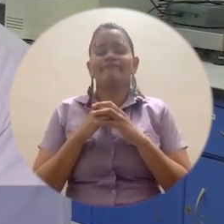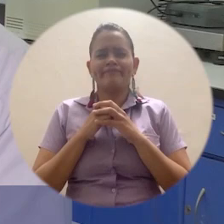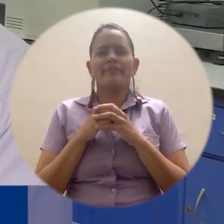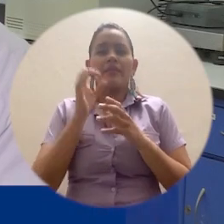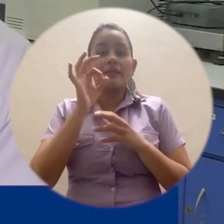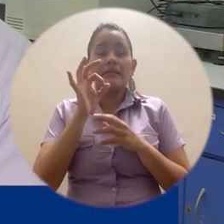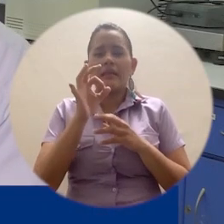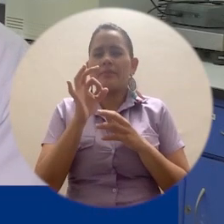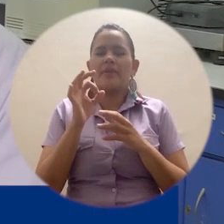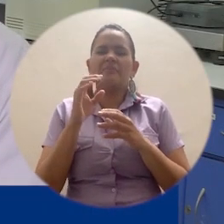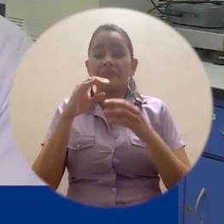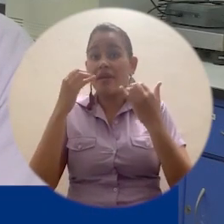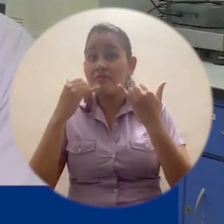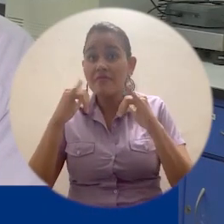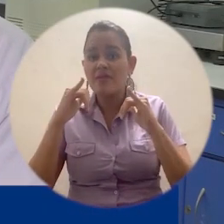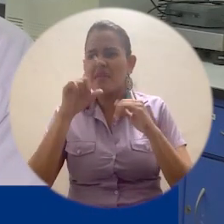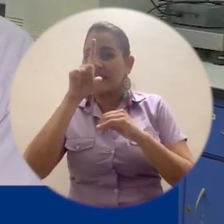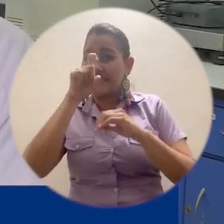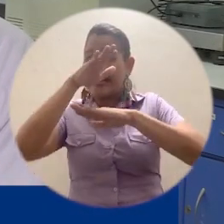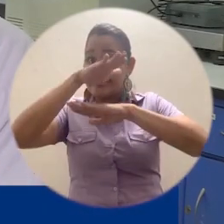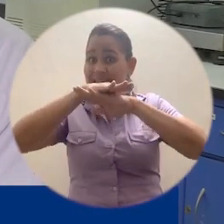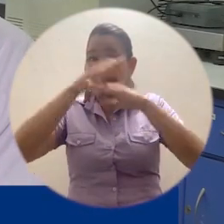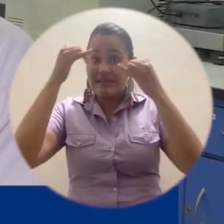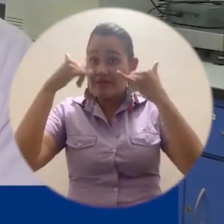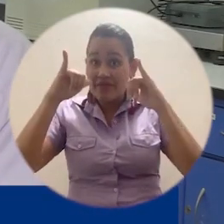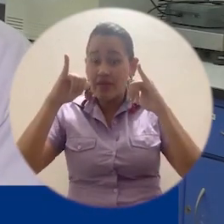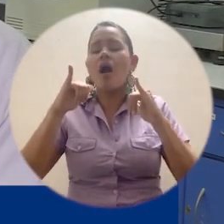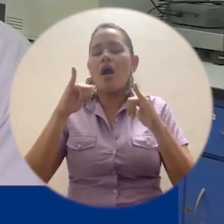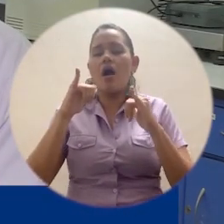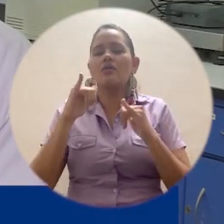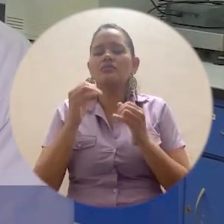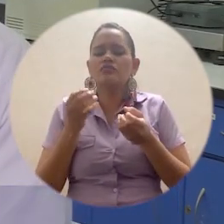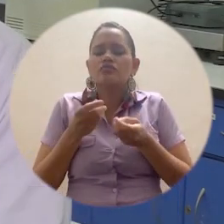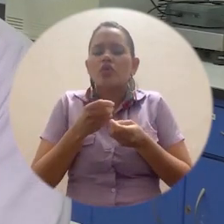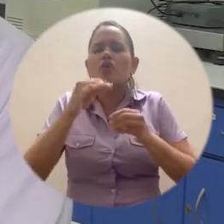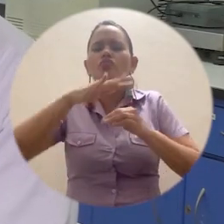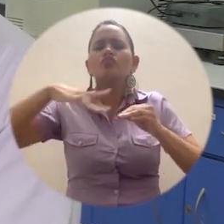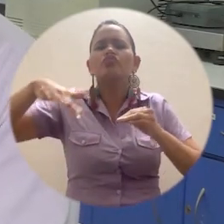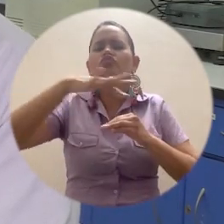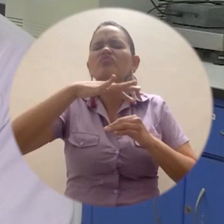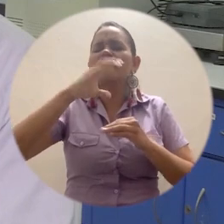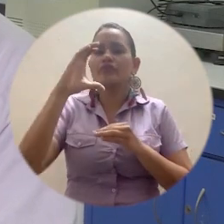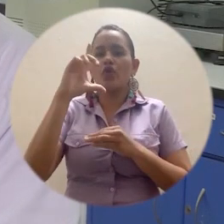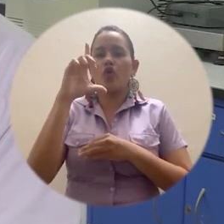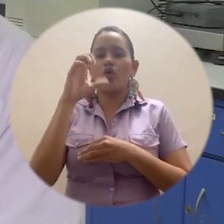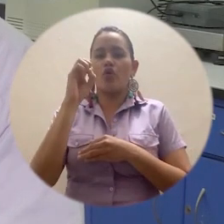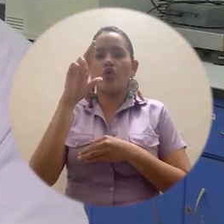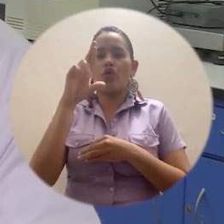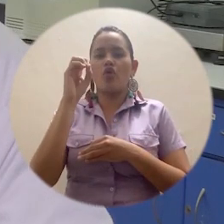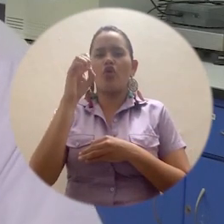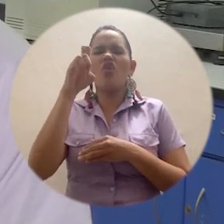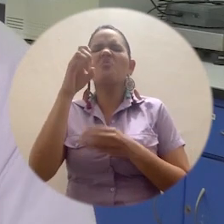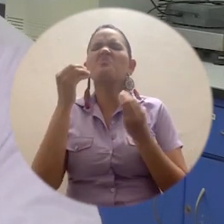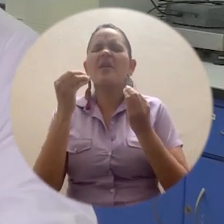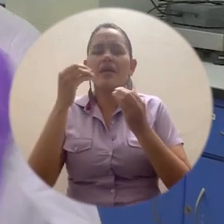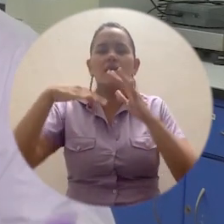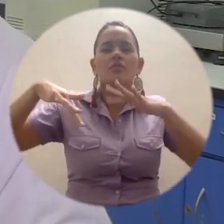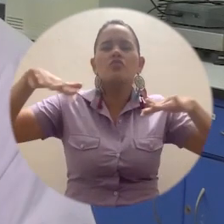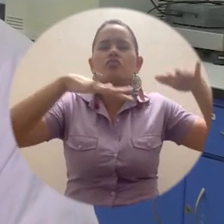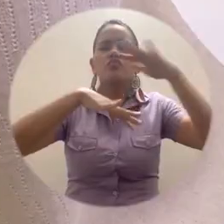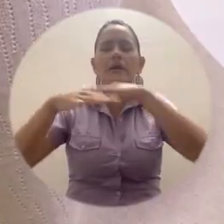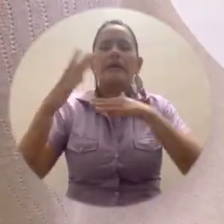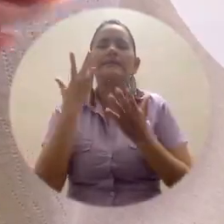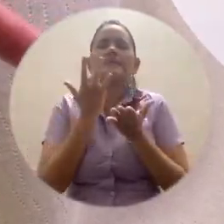hipocloritos desde las seis de la tarde que nos retiramos de los laboratorios, dejándolos para que él mismo empiece un área de